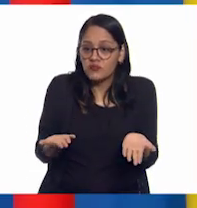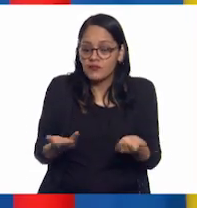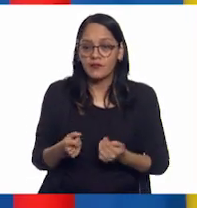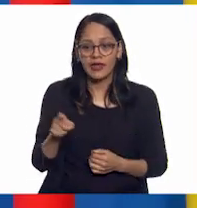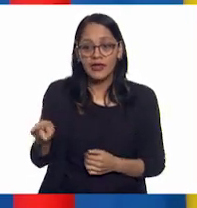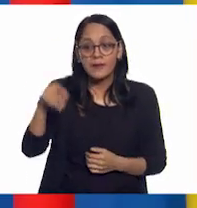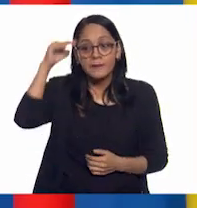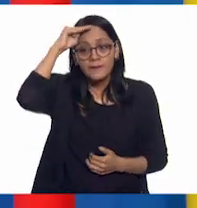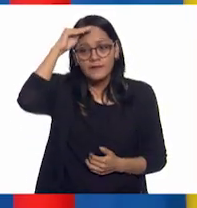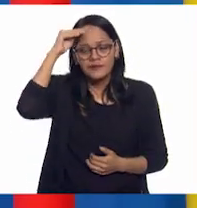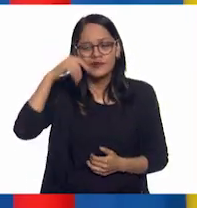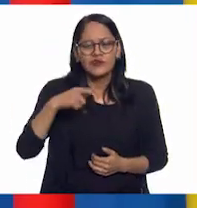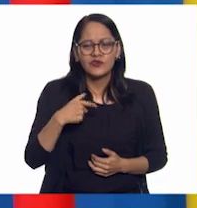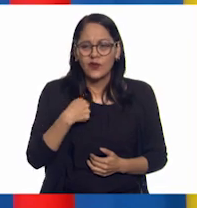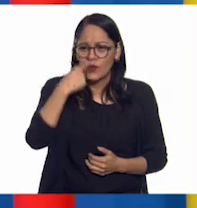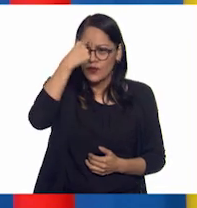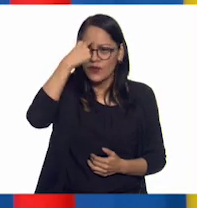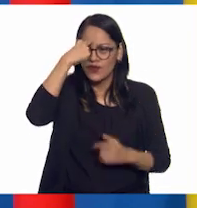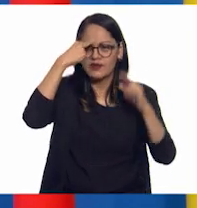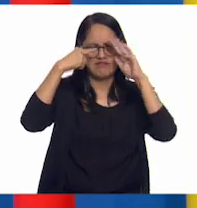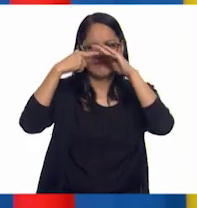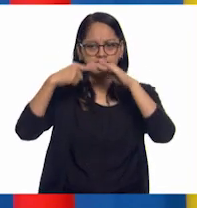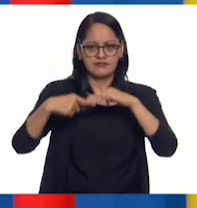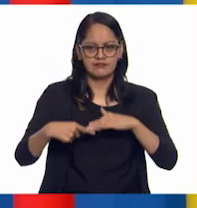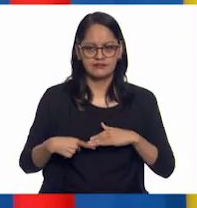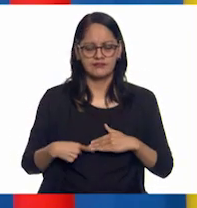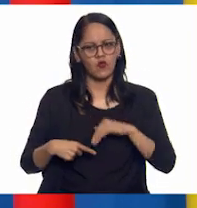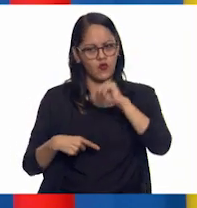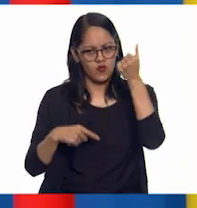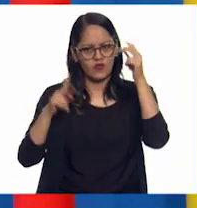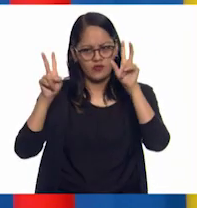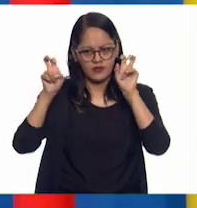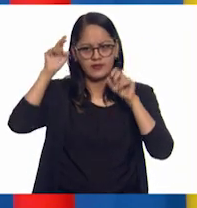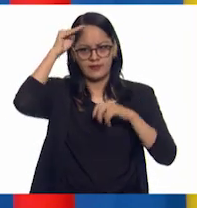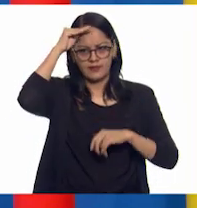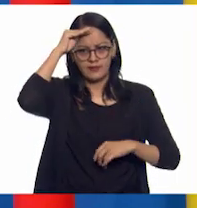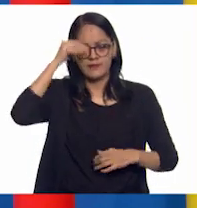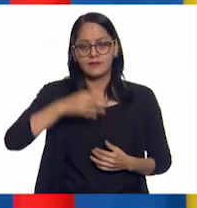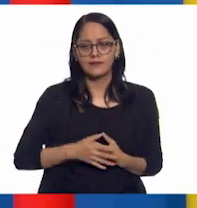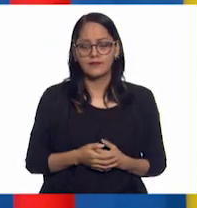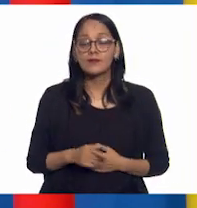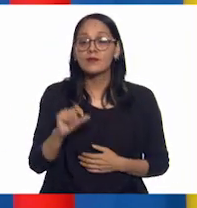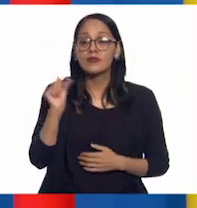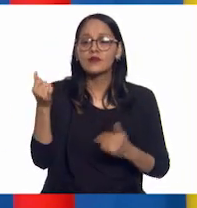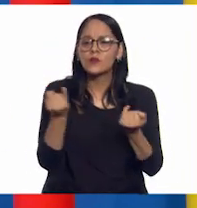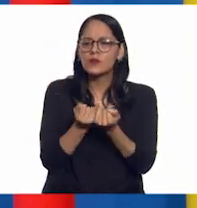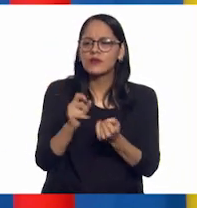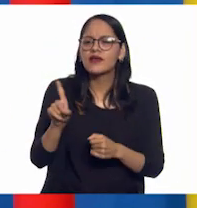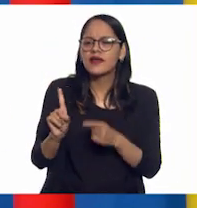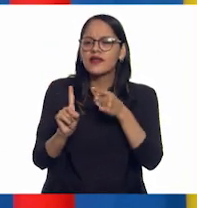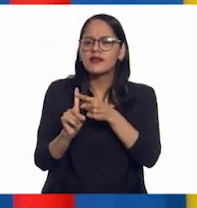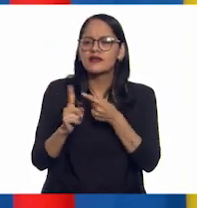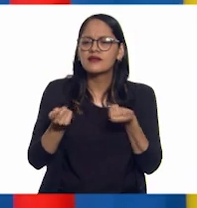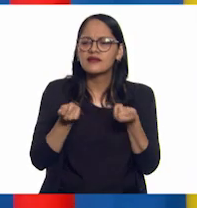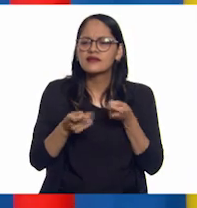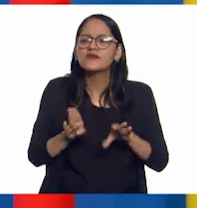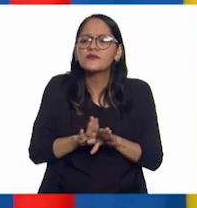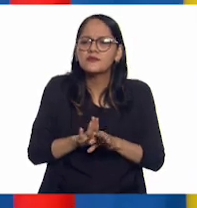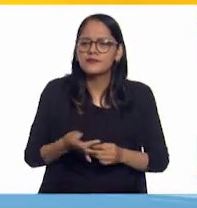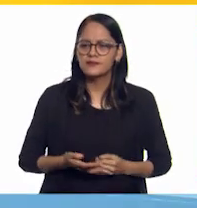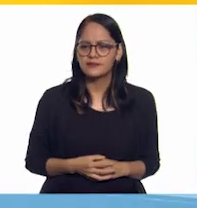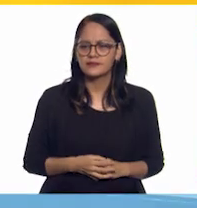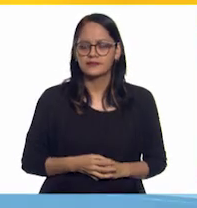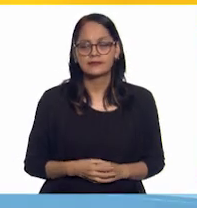ocurría a más bien era, pues, no pensar en eso, porque le costaba trabajo. ¿De qué otra forma crees que pueda regular ese sentimiento?